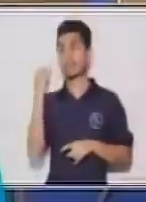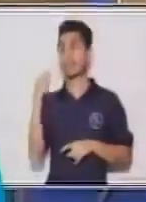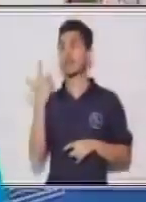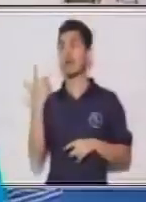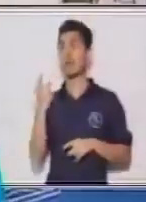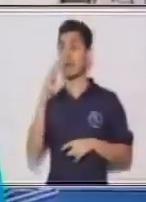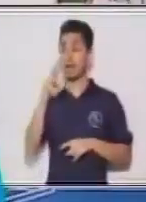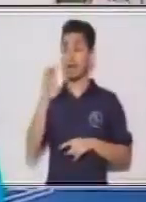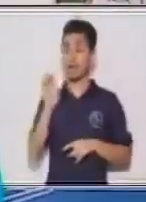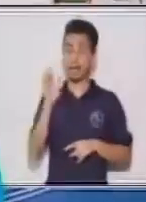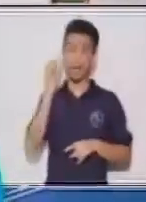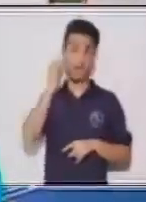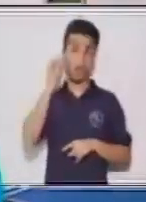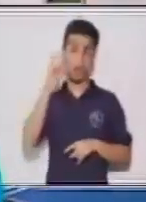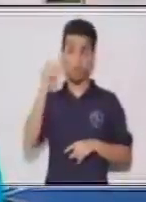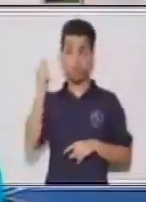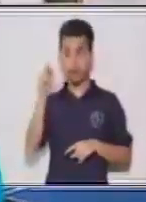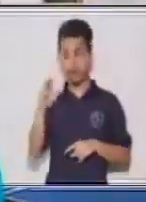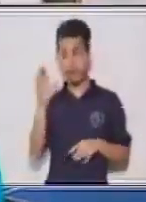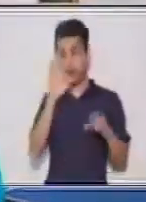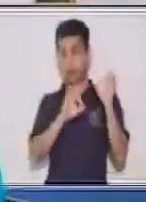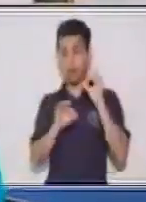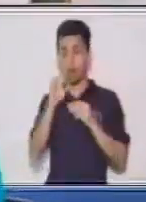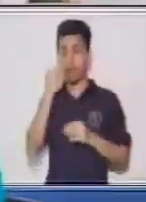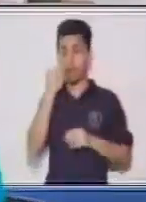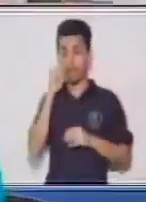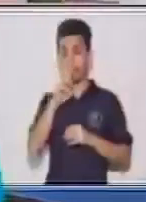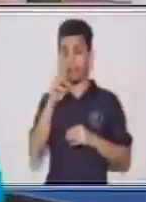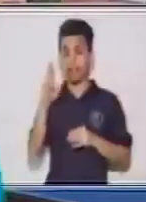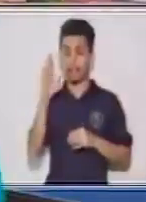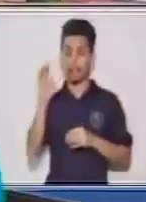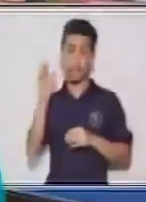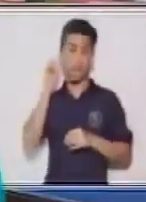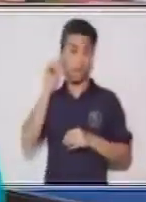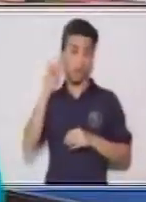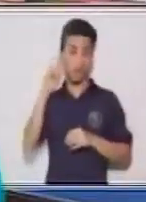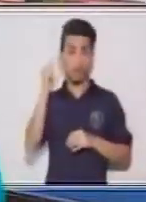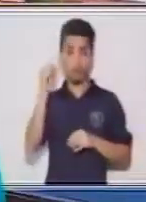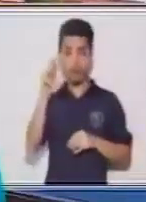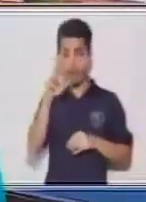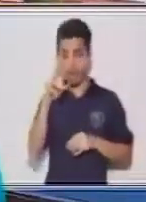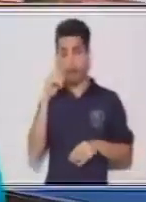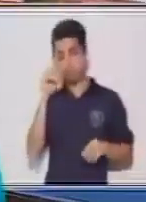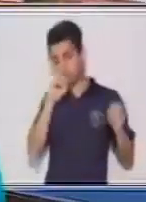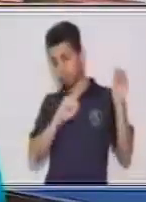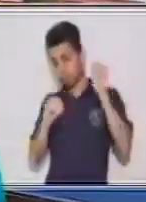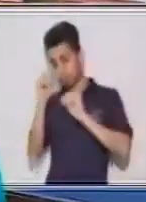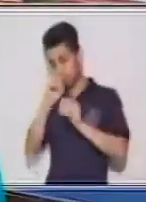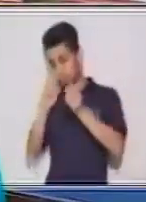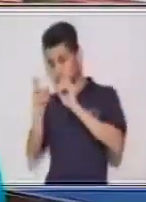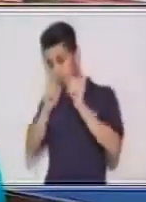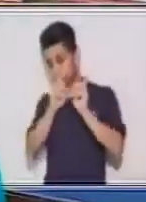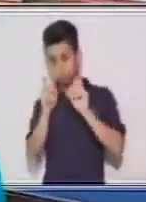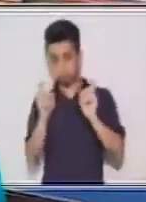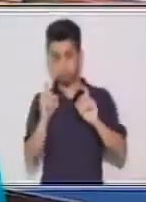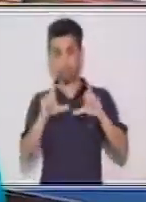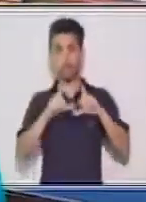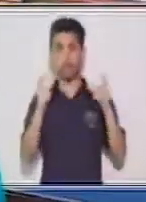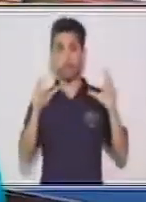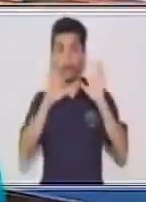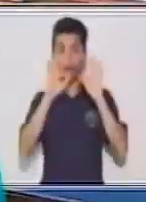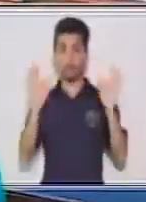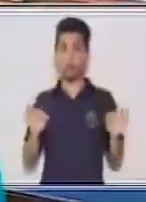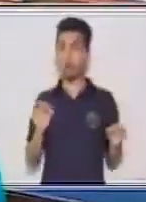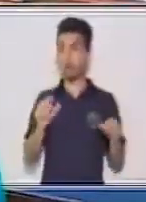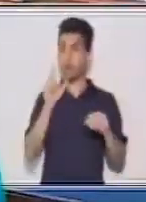irregulares, porque es como se va cambiando y se va percatando cómo es su raíz